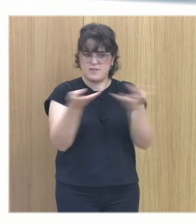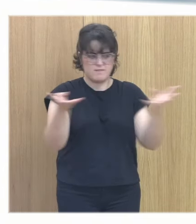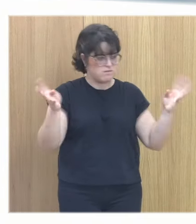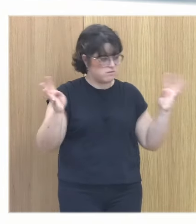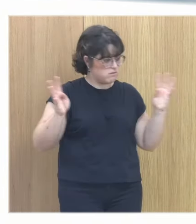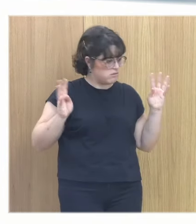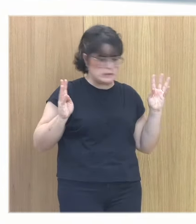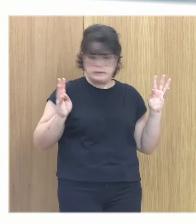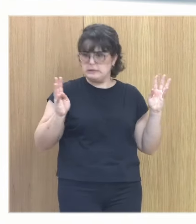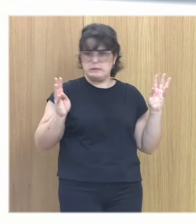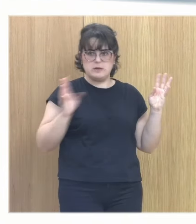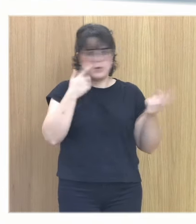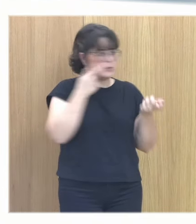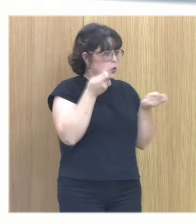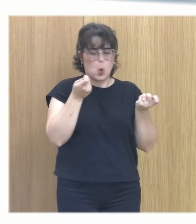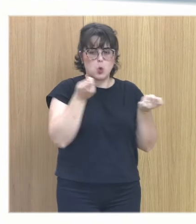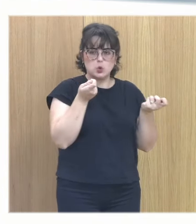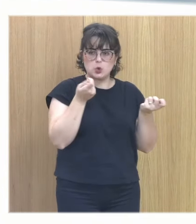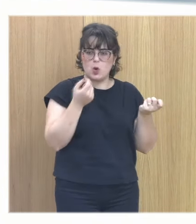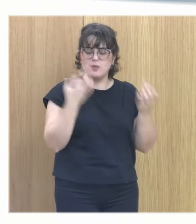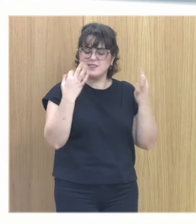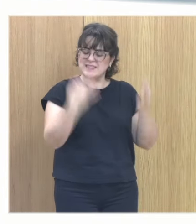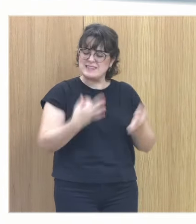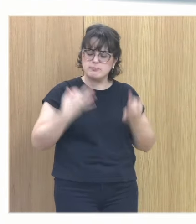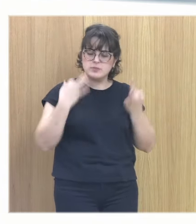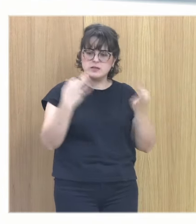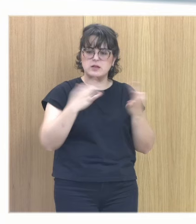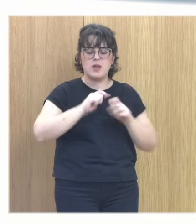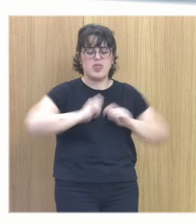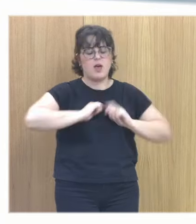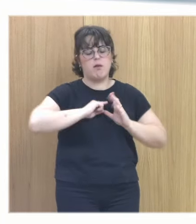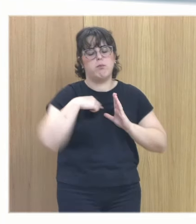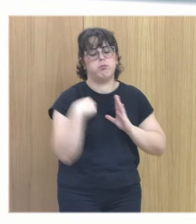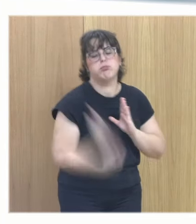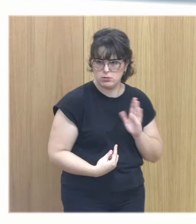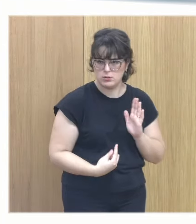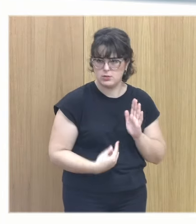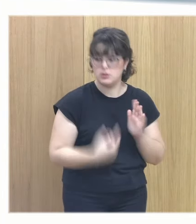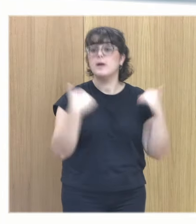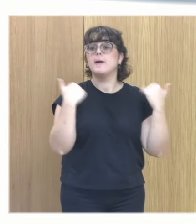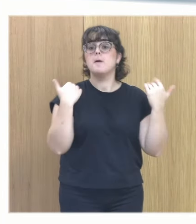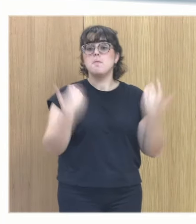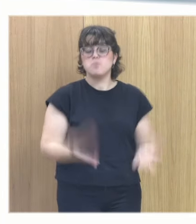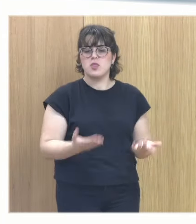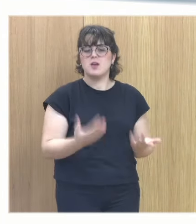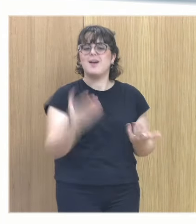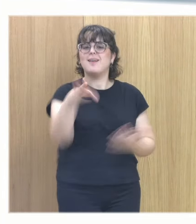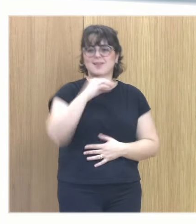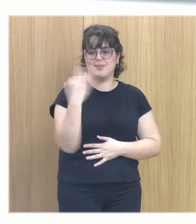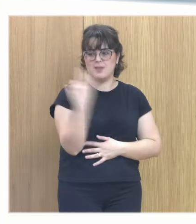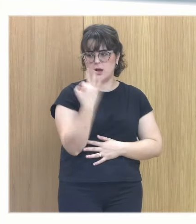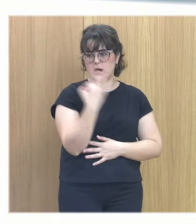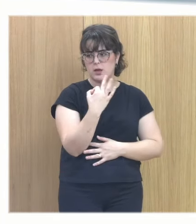porque el nivel de vigilancia que están manteniendo constantemente los deja agotados o agotadas entonces hay que entender que